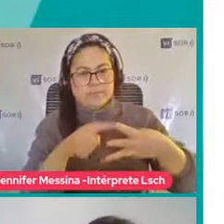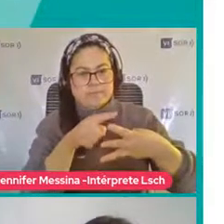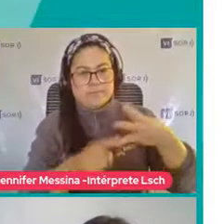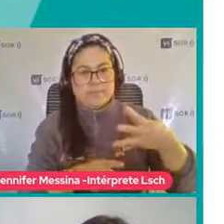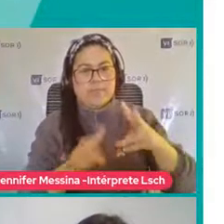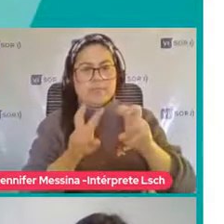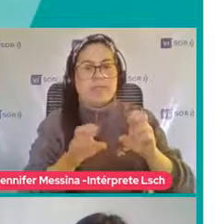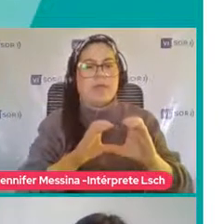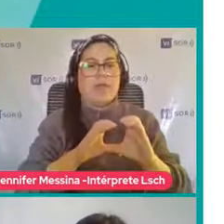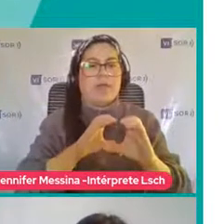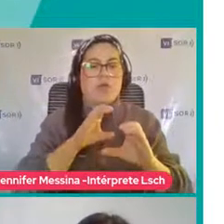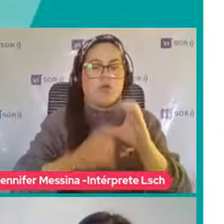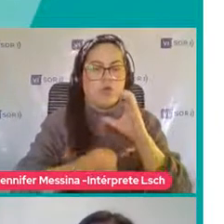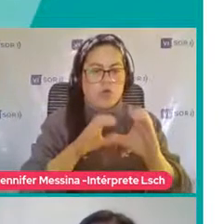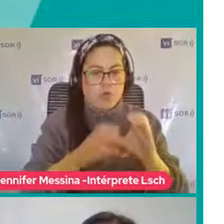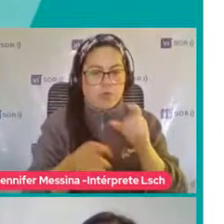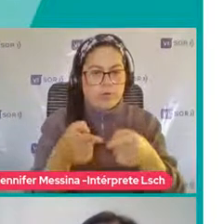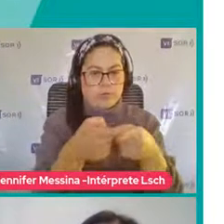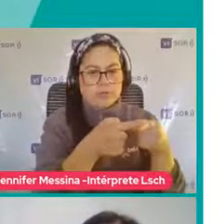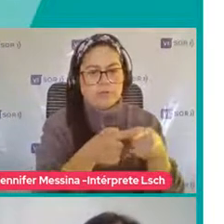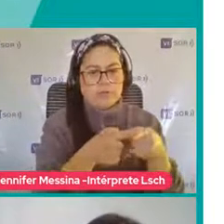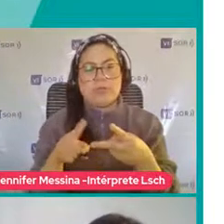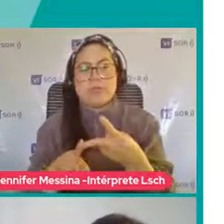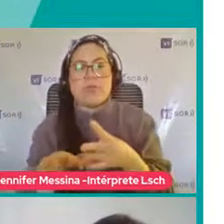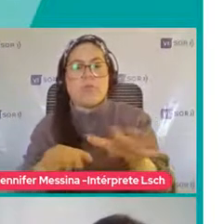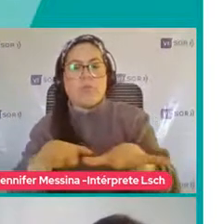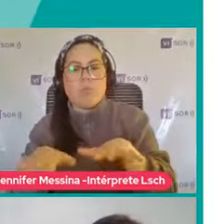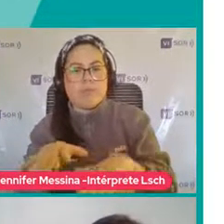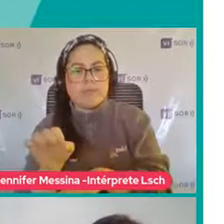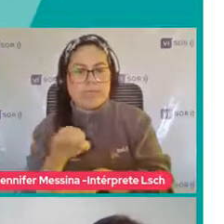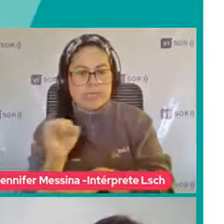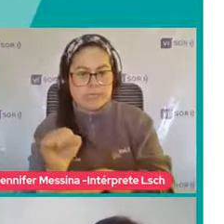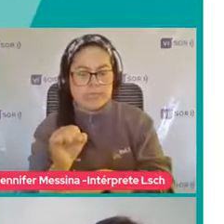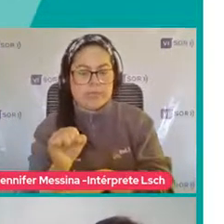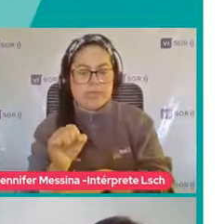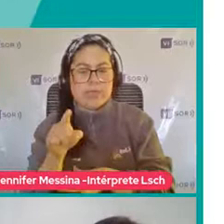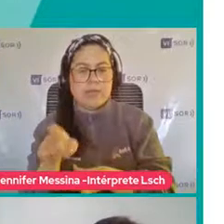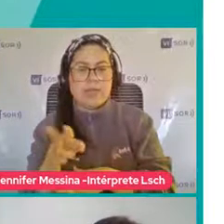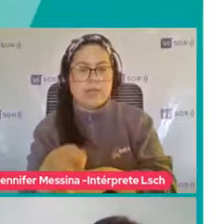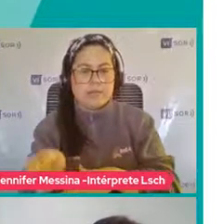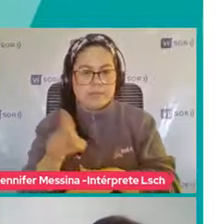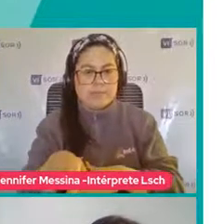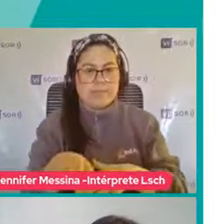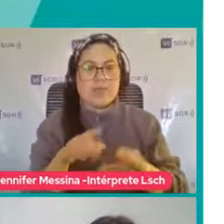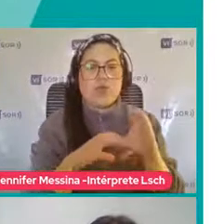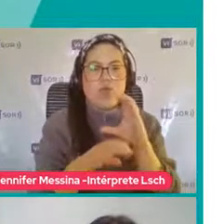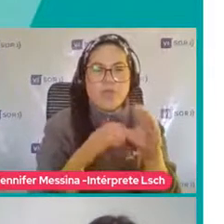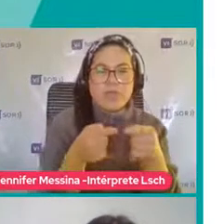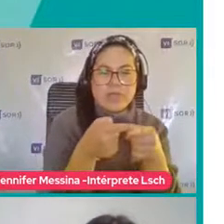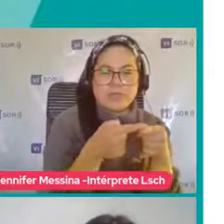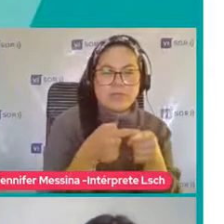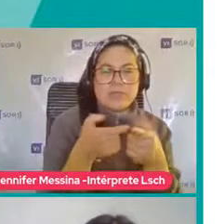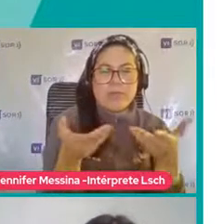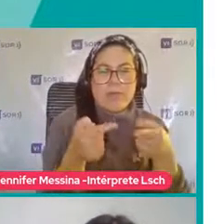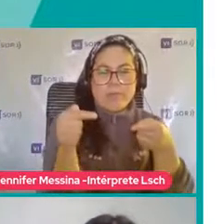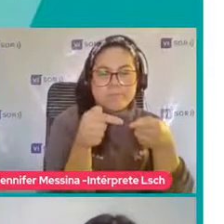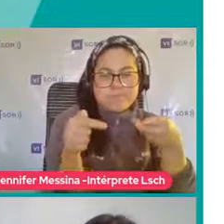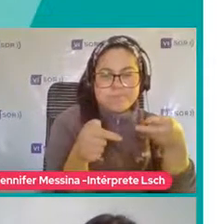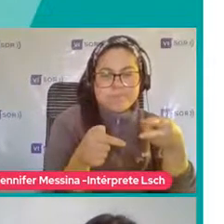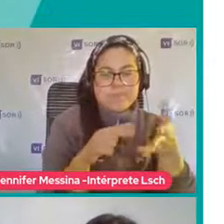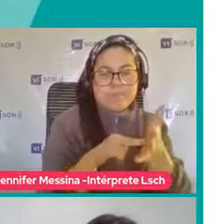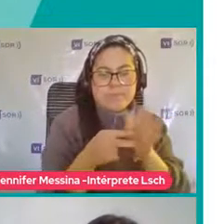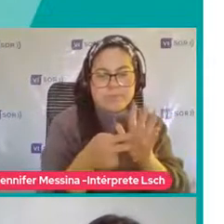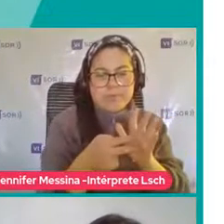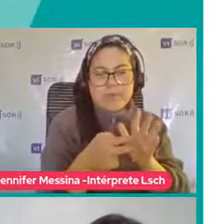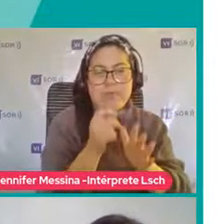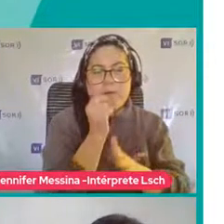social Y con los comportamientos Restringidos y repetitivos Desde esta comunicación social Las dificultades Más evidentes Que presenta un niño Tienen